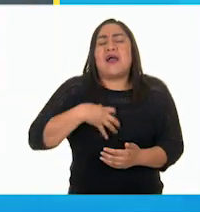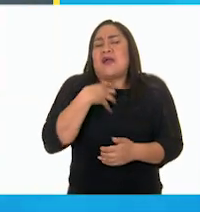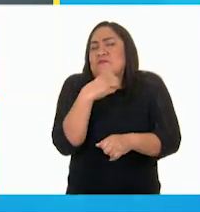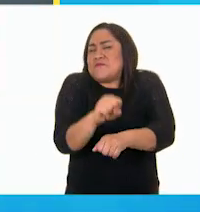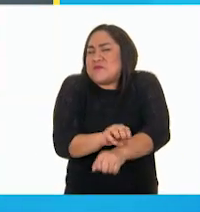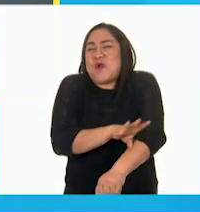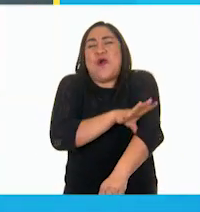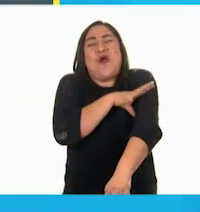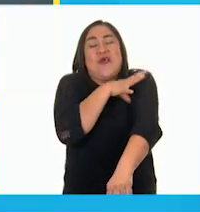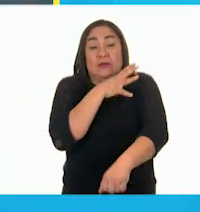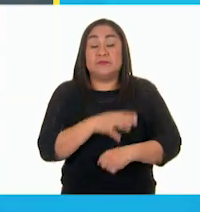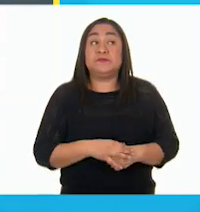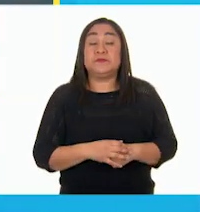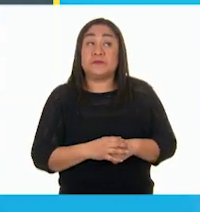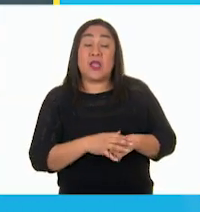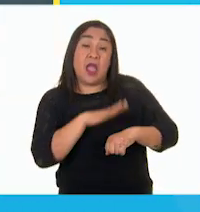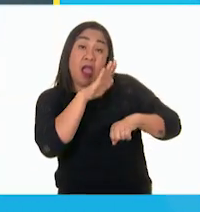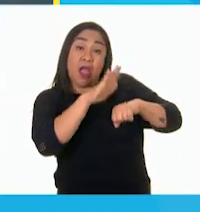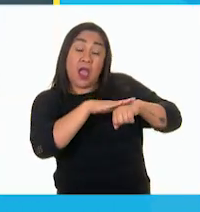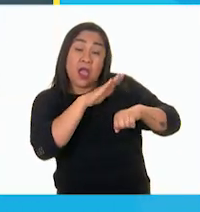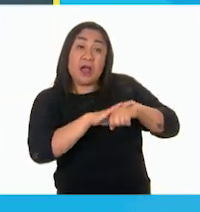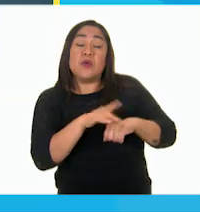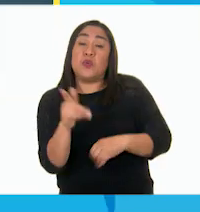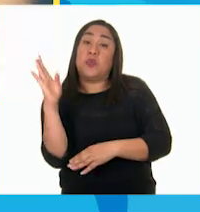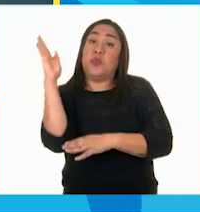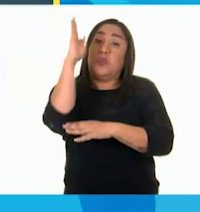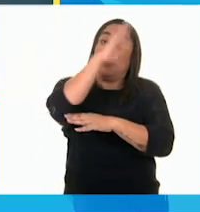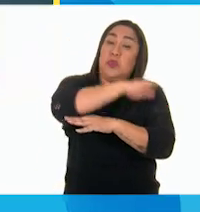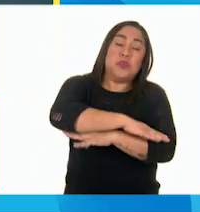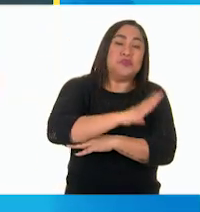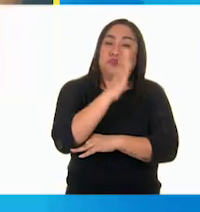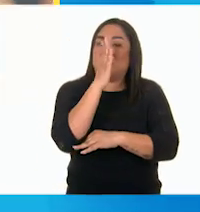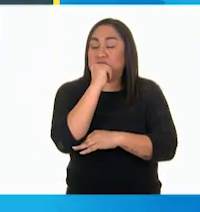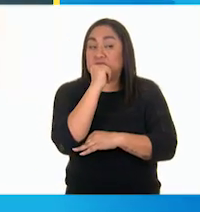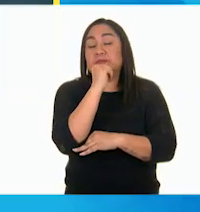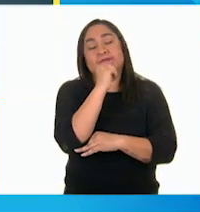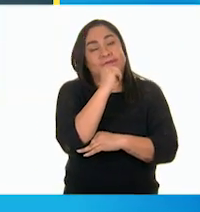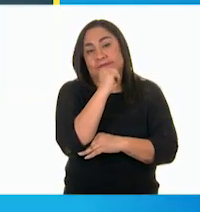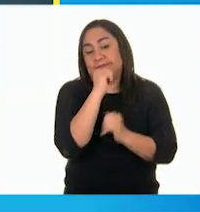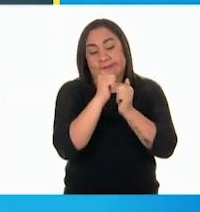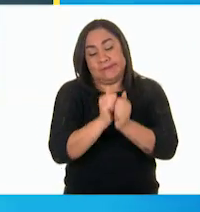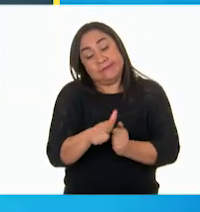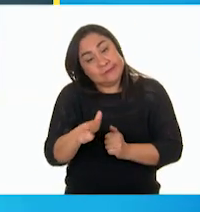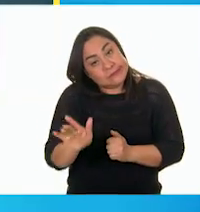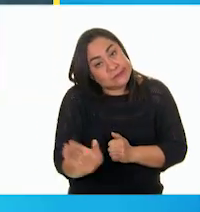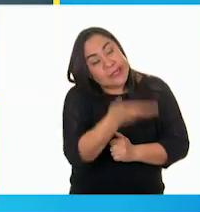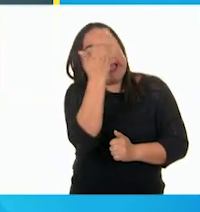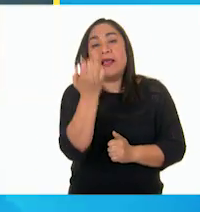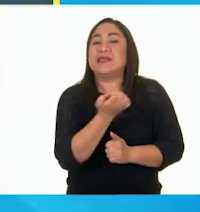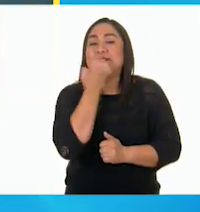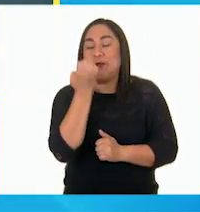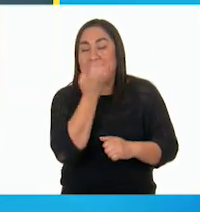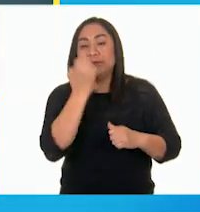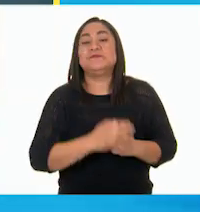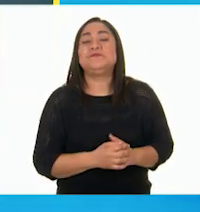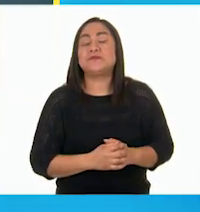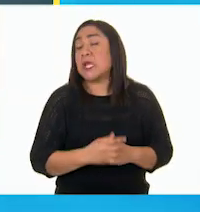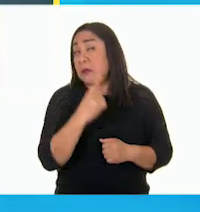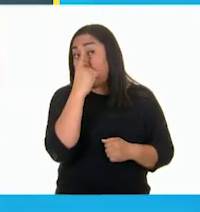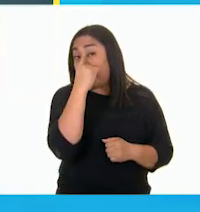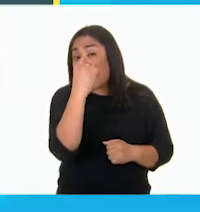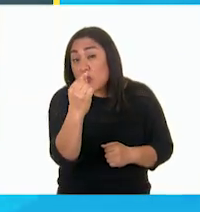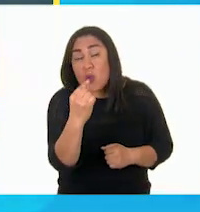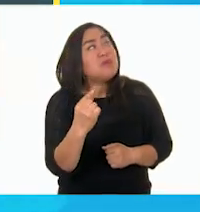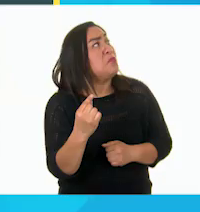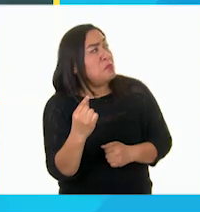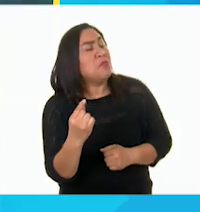Pero le dijo que no podía quedarse ahí todo el día, que tenía que ir a la escuela. Pinocho aceptó.